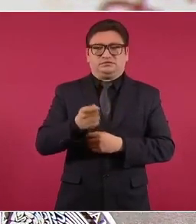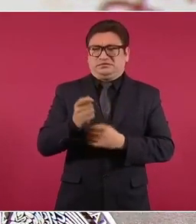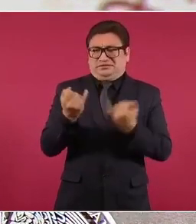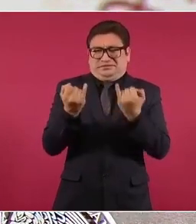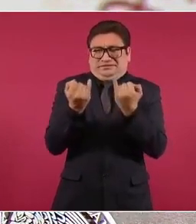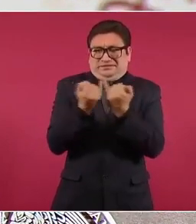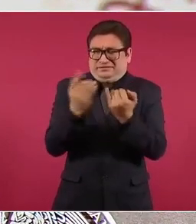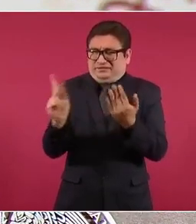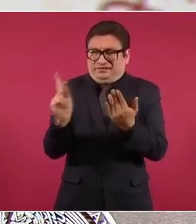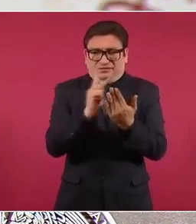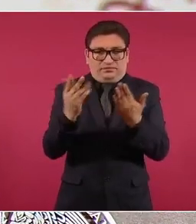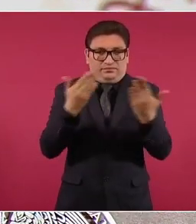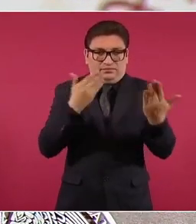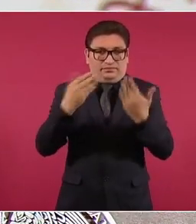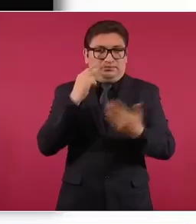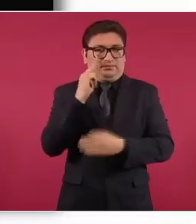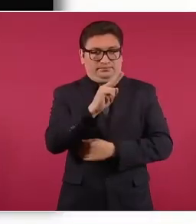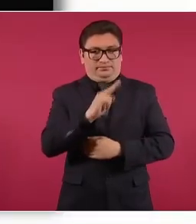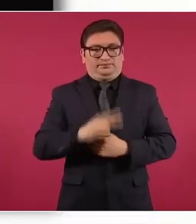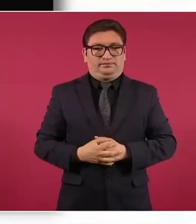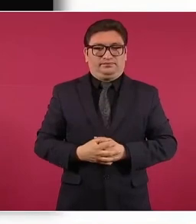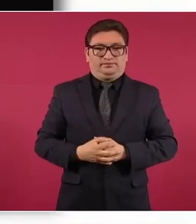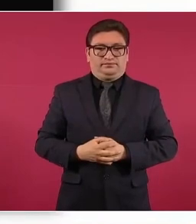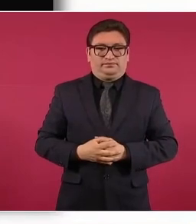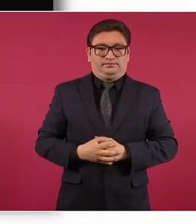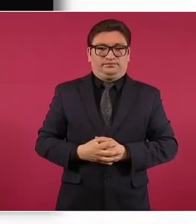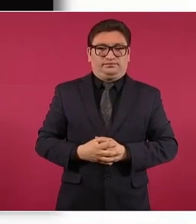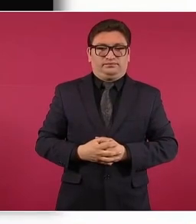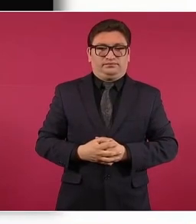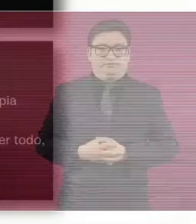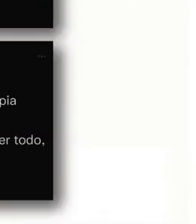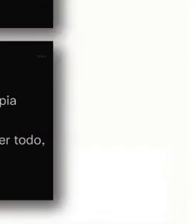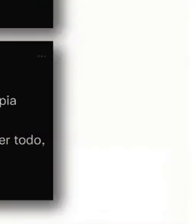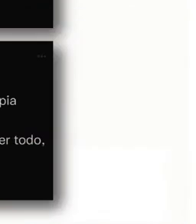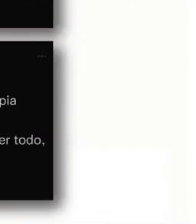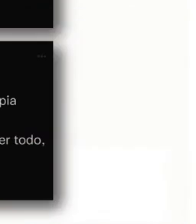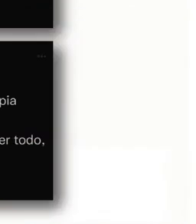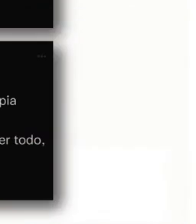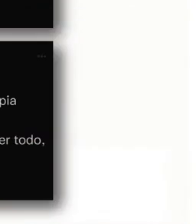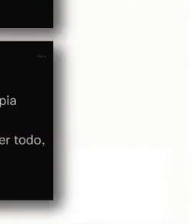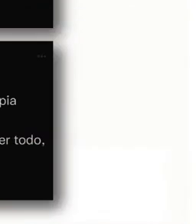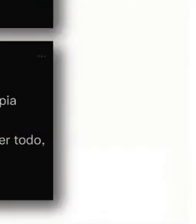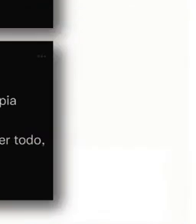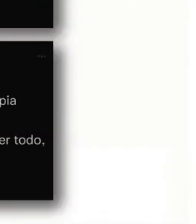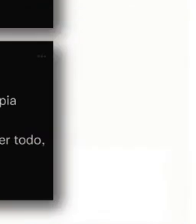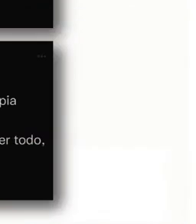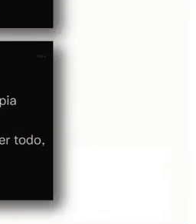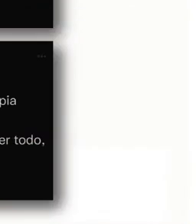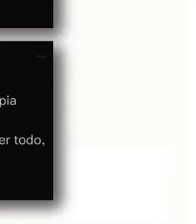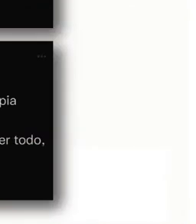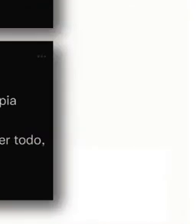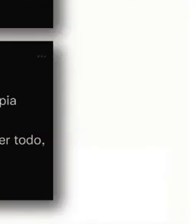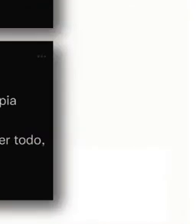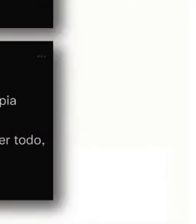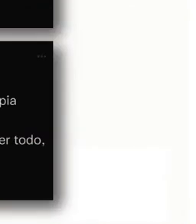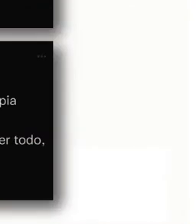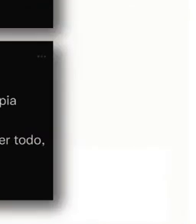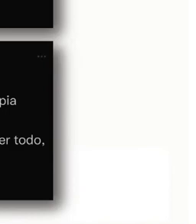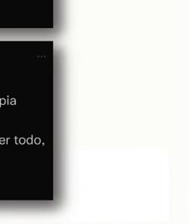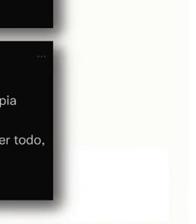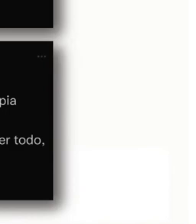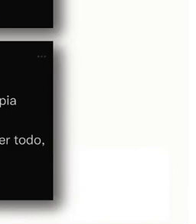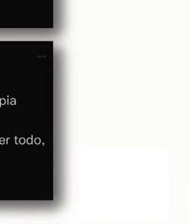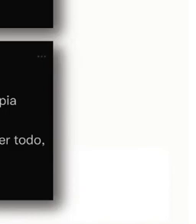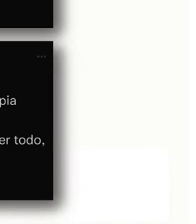idénticos, veamos en la pantalla, a la cuenta que se le atribuye a guacamayas, dice,